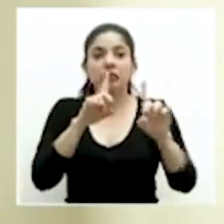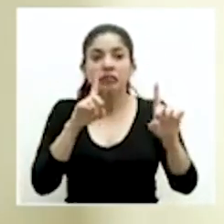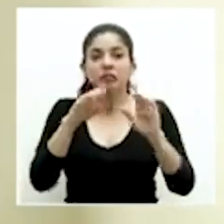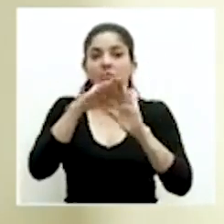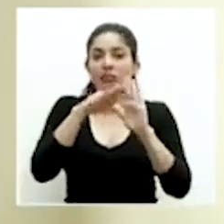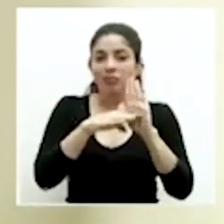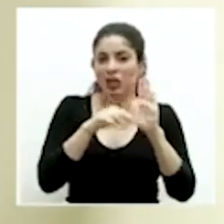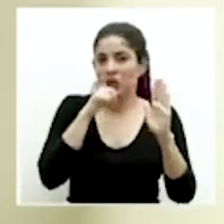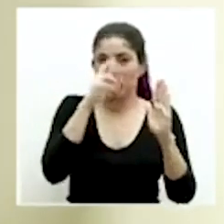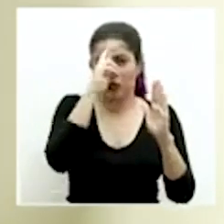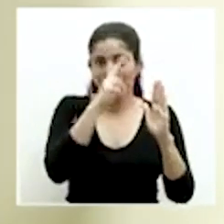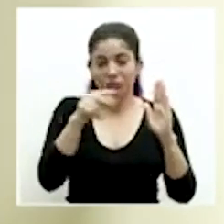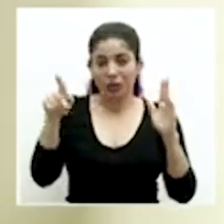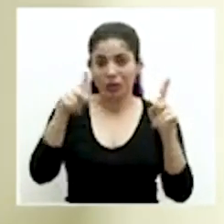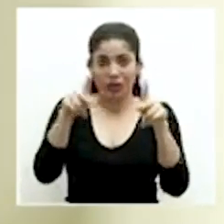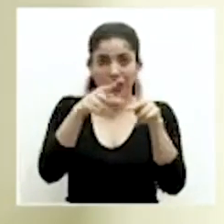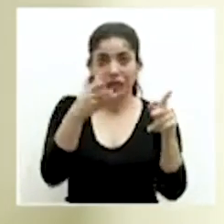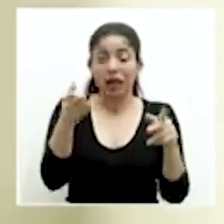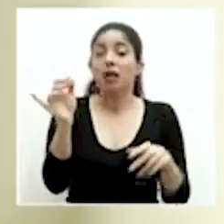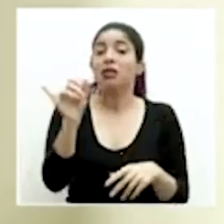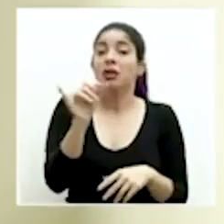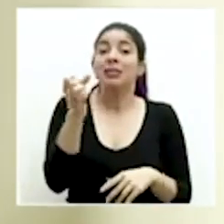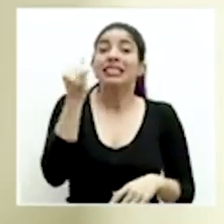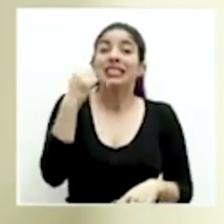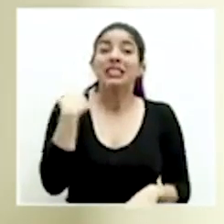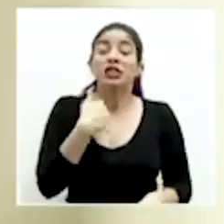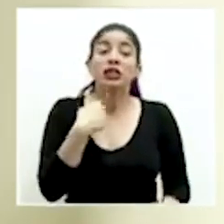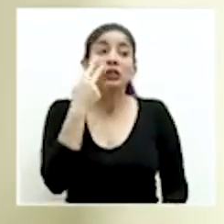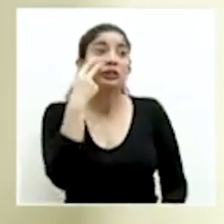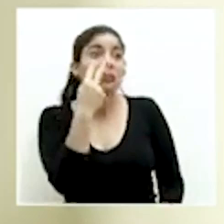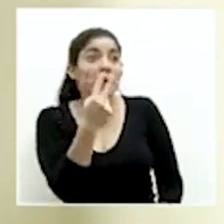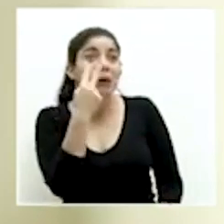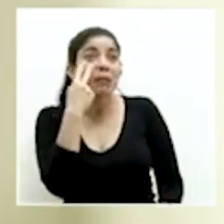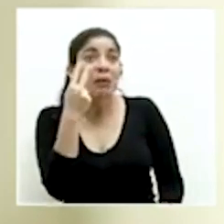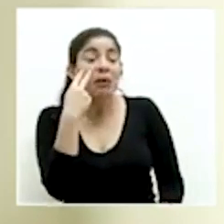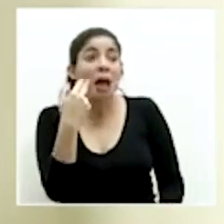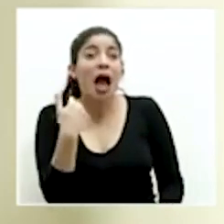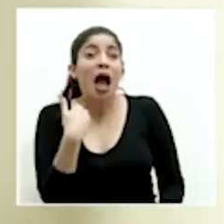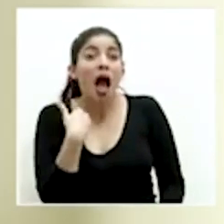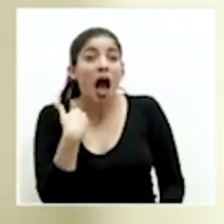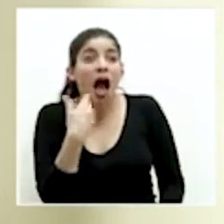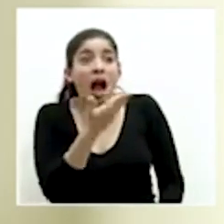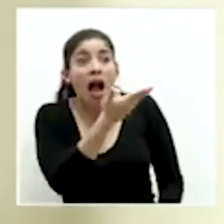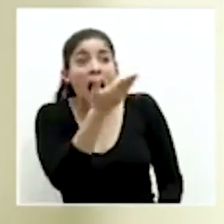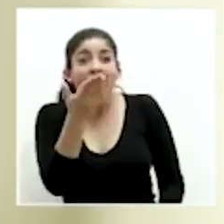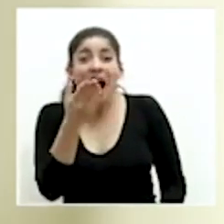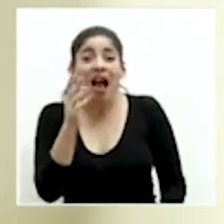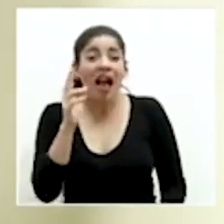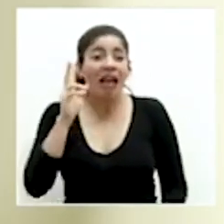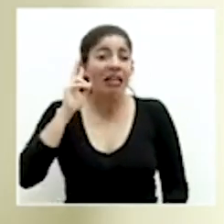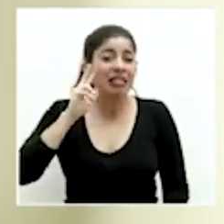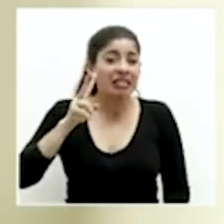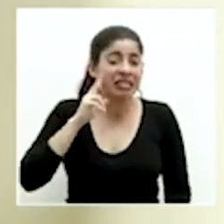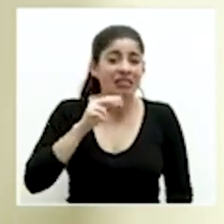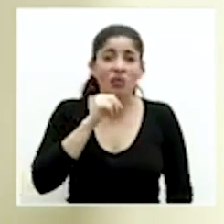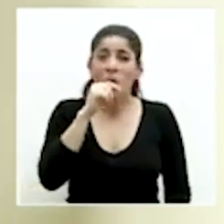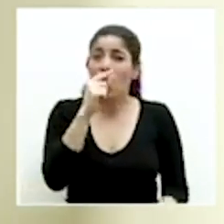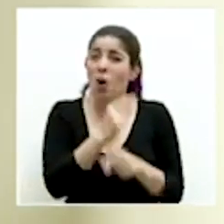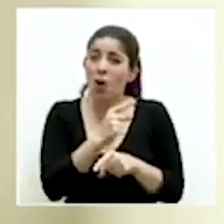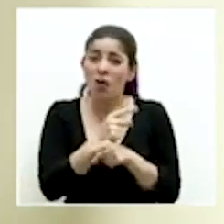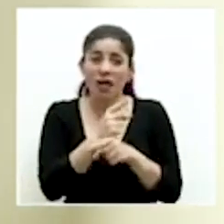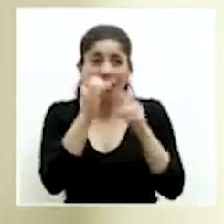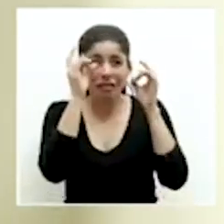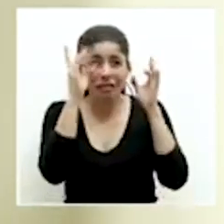que hemos estado indicando pues también si nosotros divisamos y encontramos que existe un comportamiento aberrante un comportamiento incorrecto